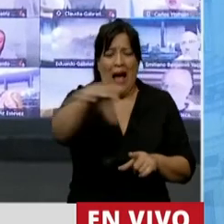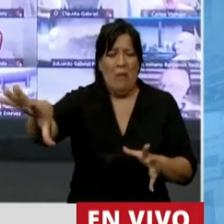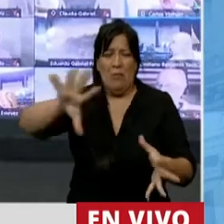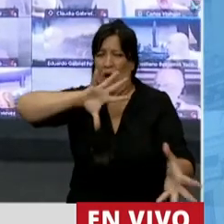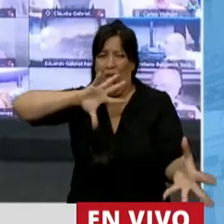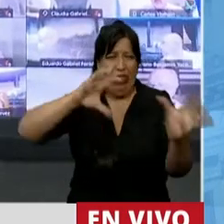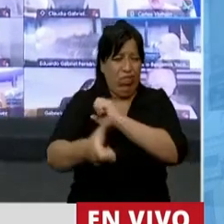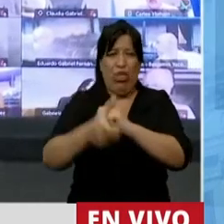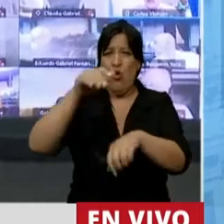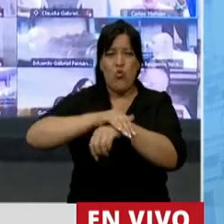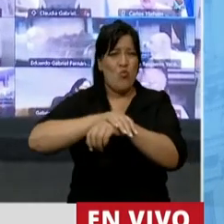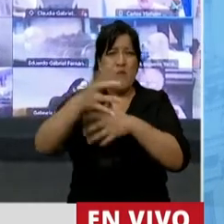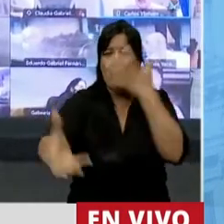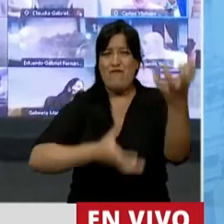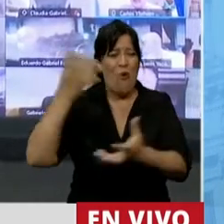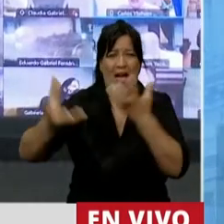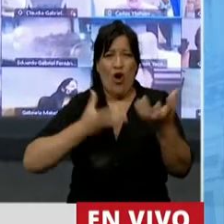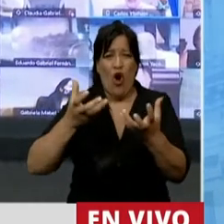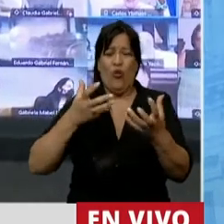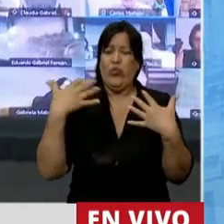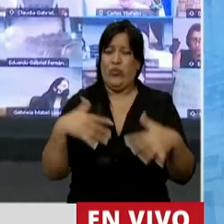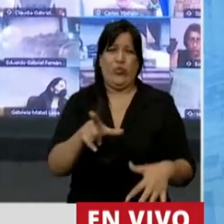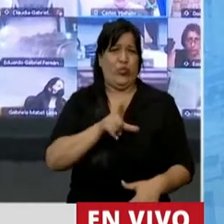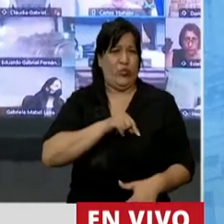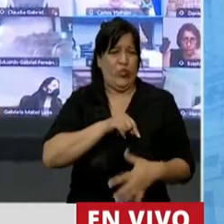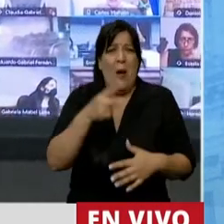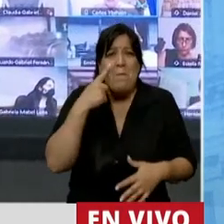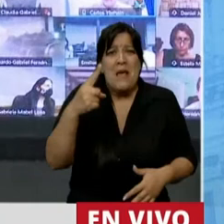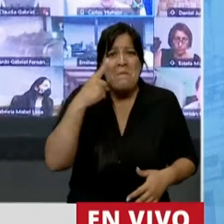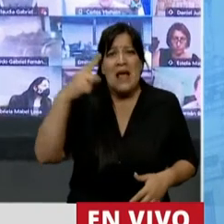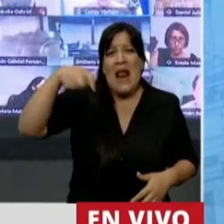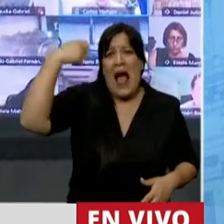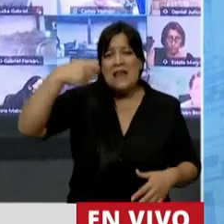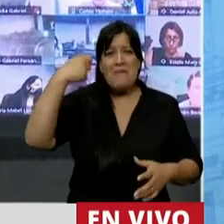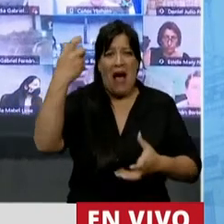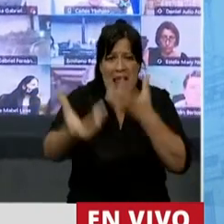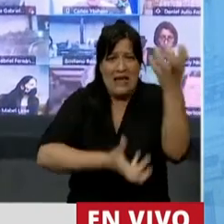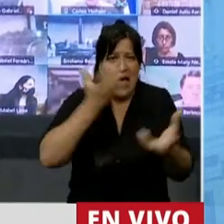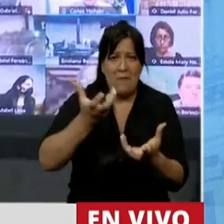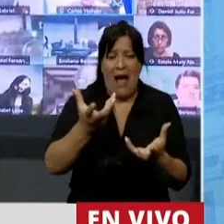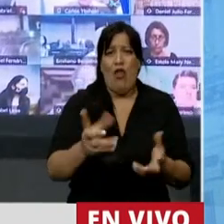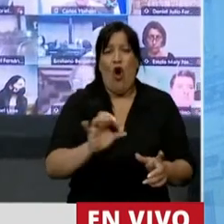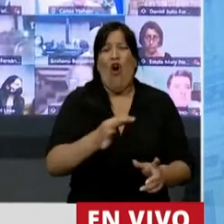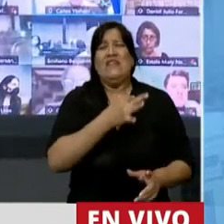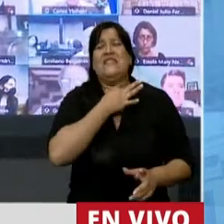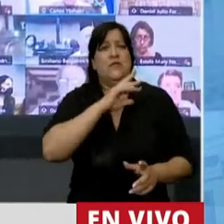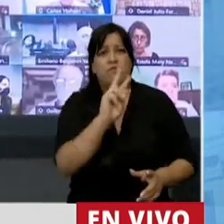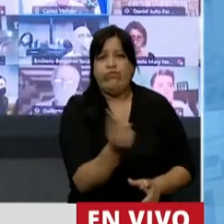fuego. saber que miles de animales han muerto carbonizados o asfixiados.